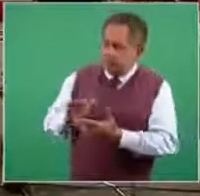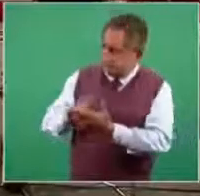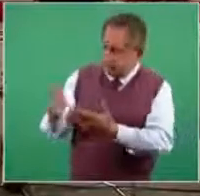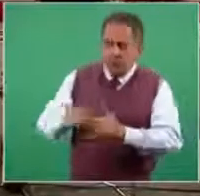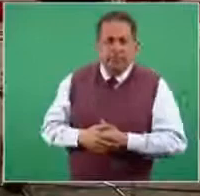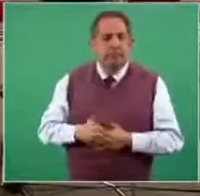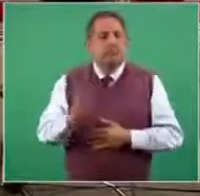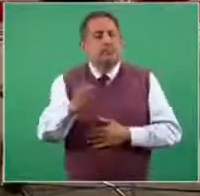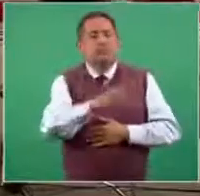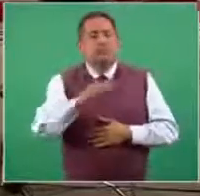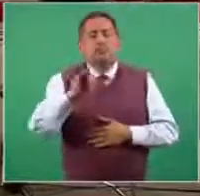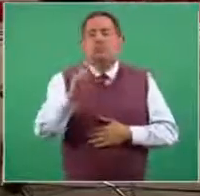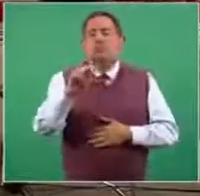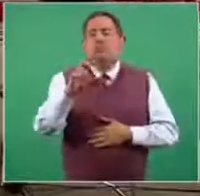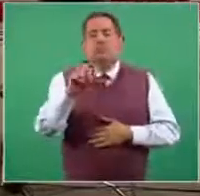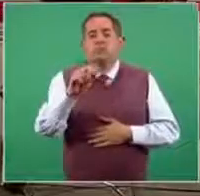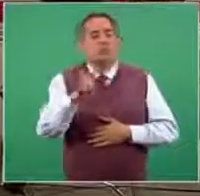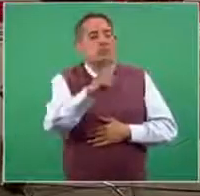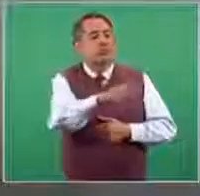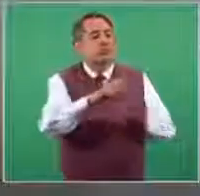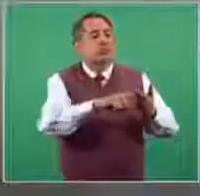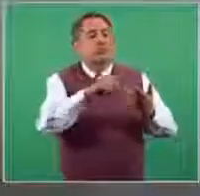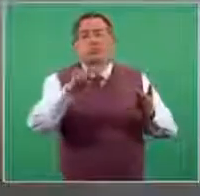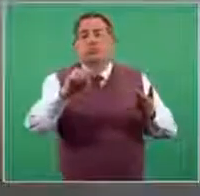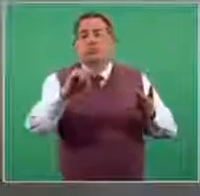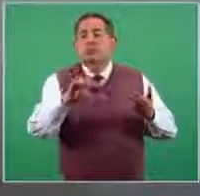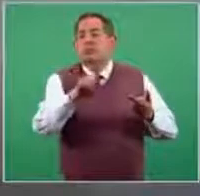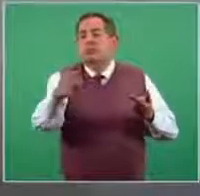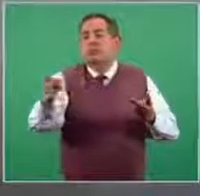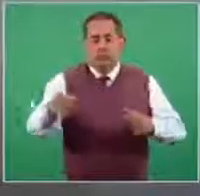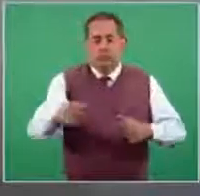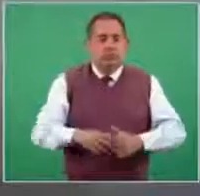Juan Carlos Machorro, AM Noticias de Querétaro. Natalia y usted.